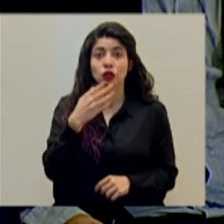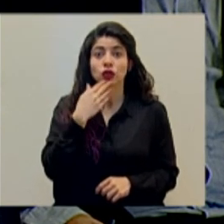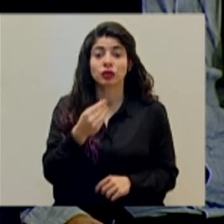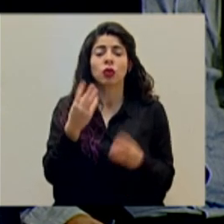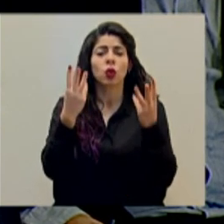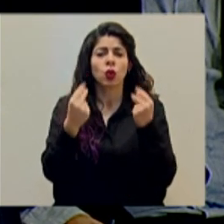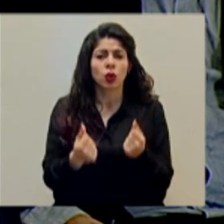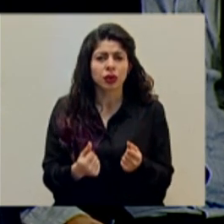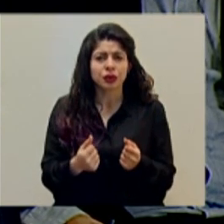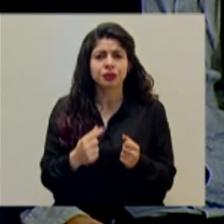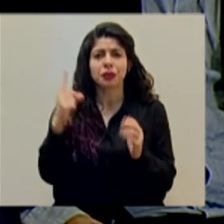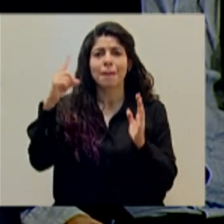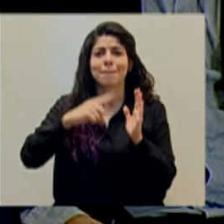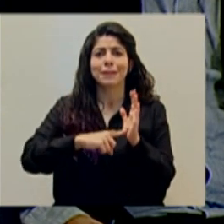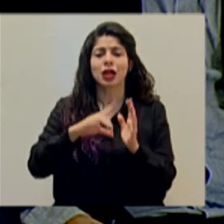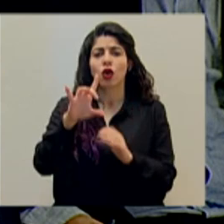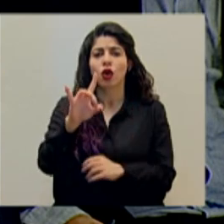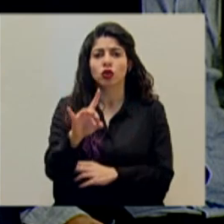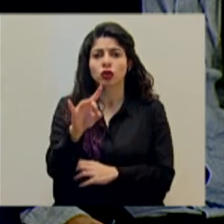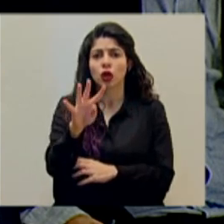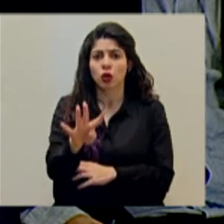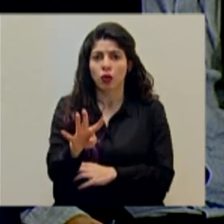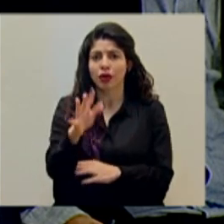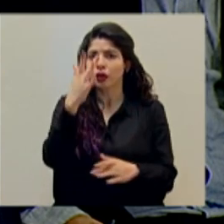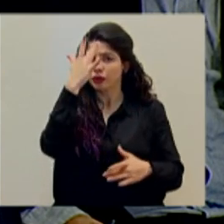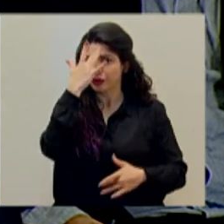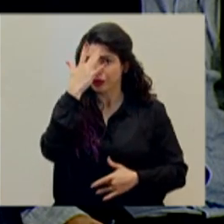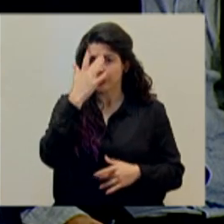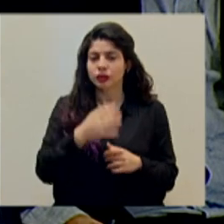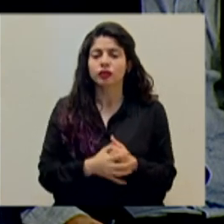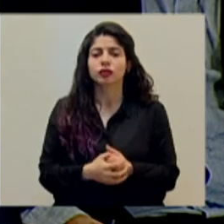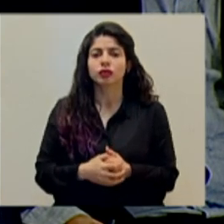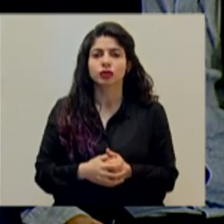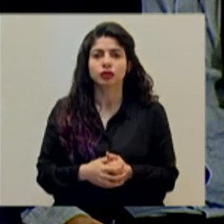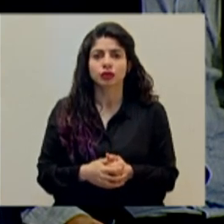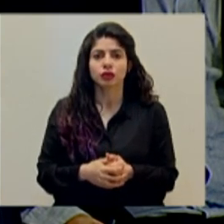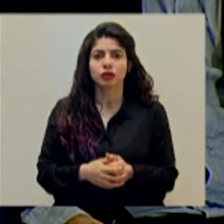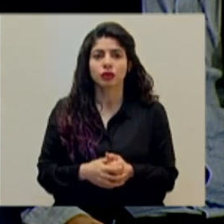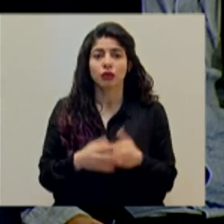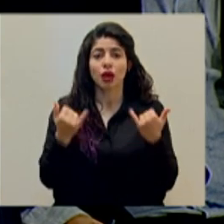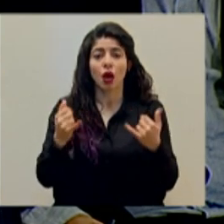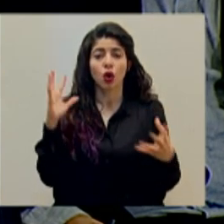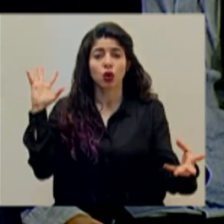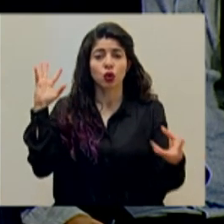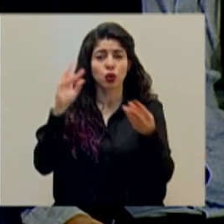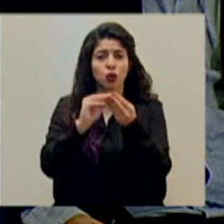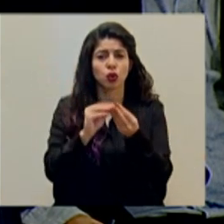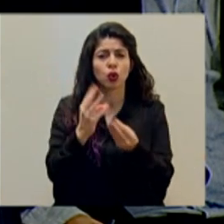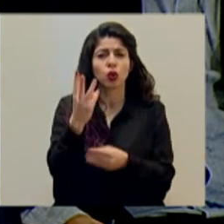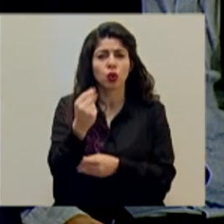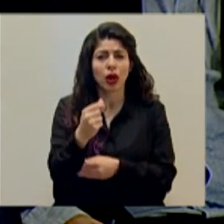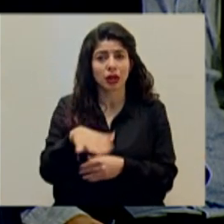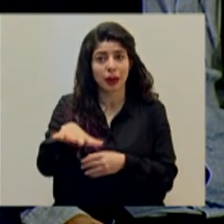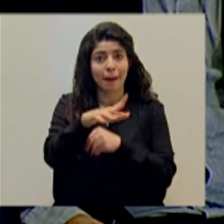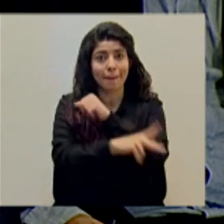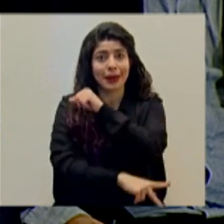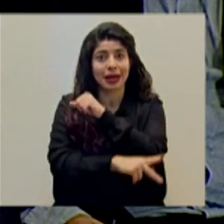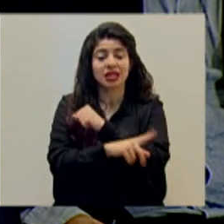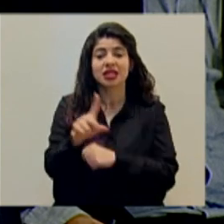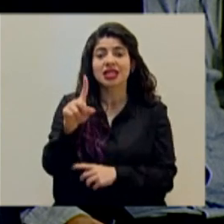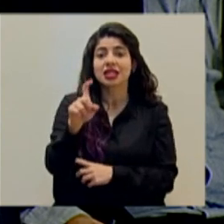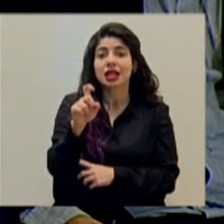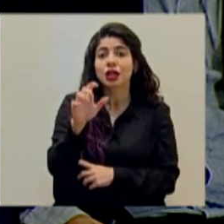se registran 1,084 casos, llegando a un total país de